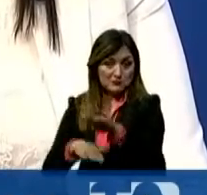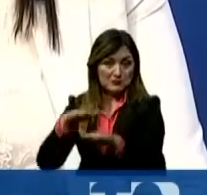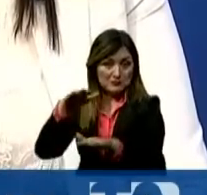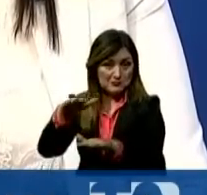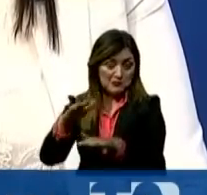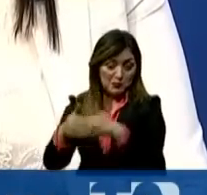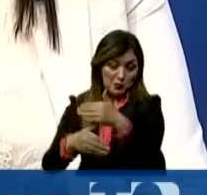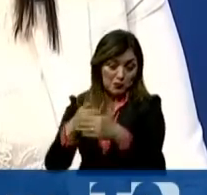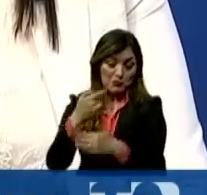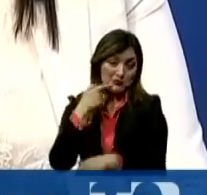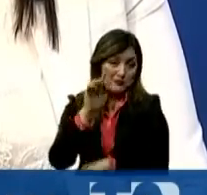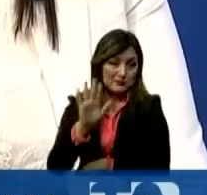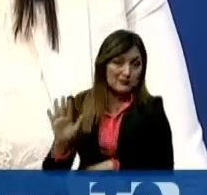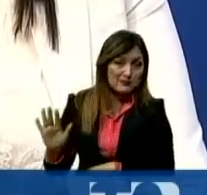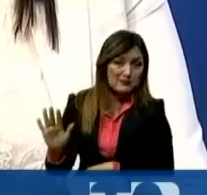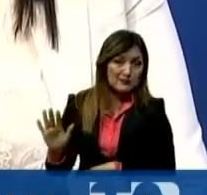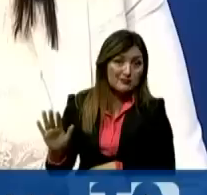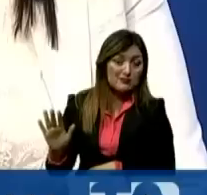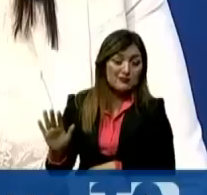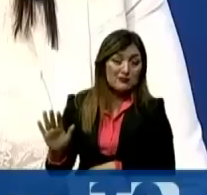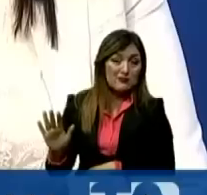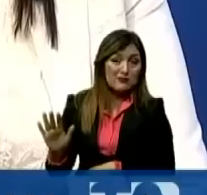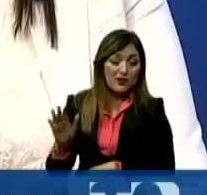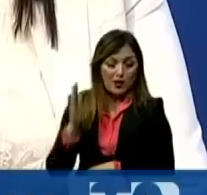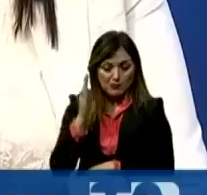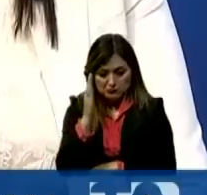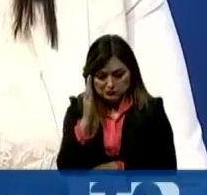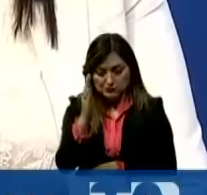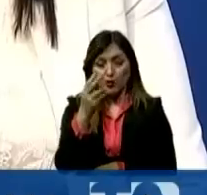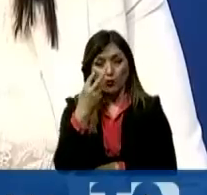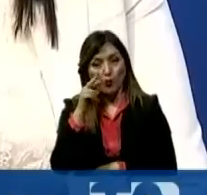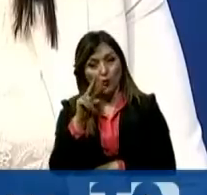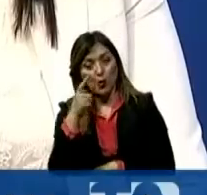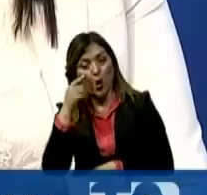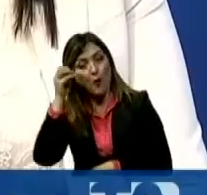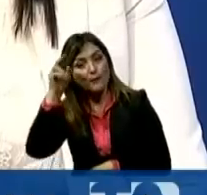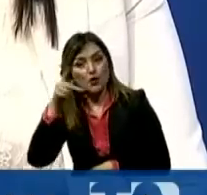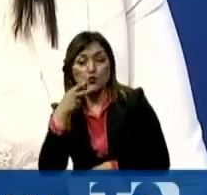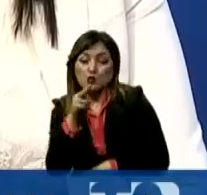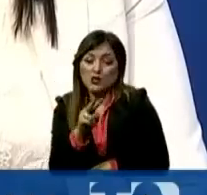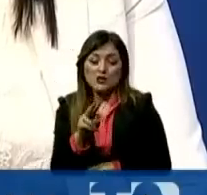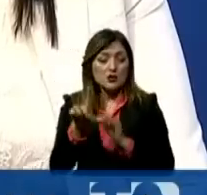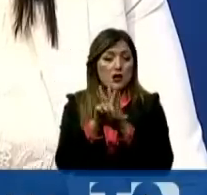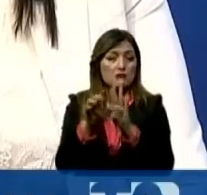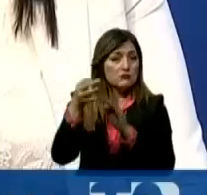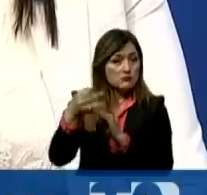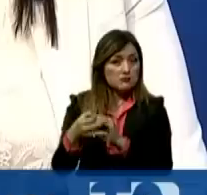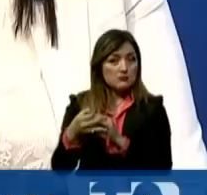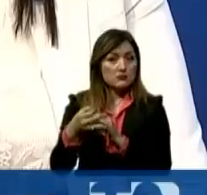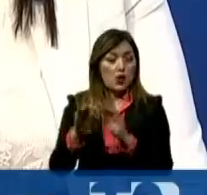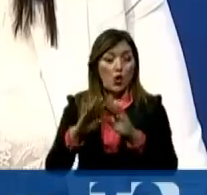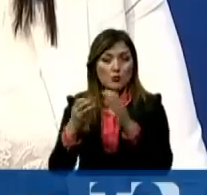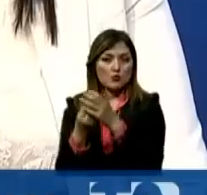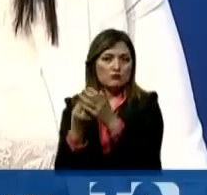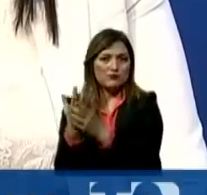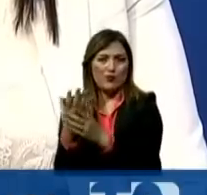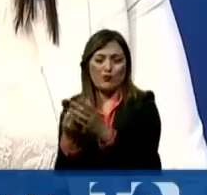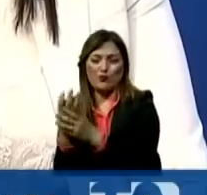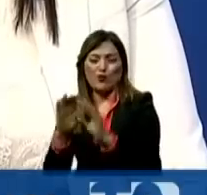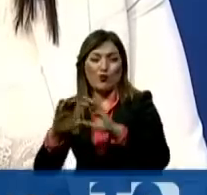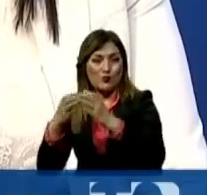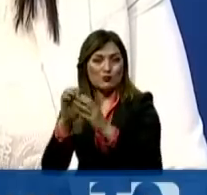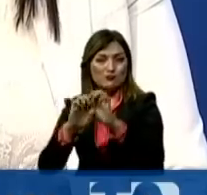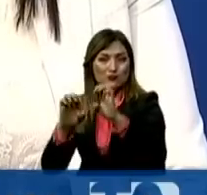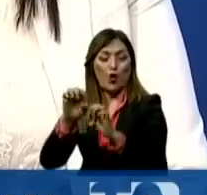proceso, como usted ha dicho, hacen las cosas como desde su punto de vista ha señalado lo establece la ley, está de acuerdo en que se conforme esa comisión y que la evalúen a usted y